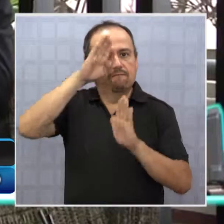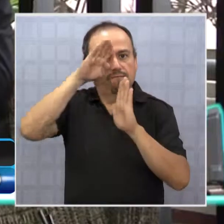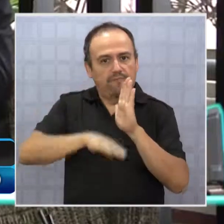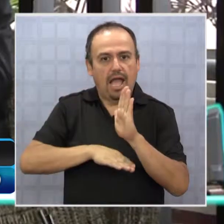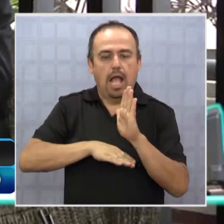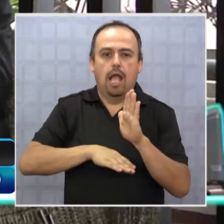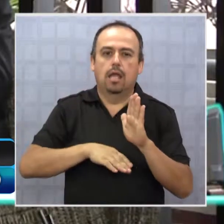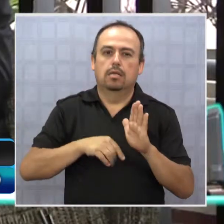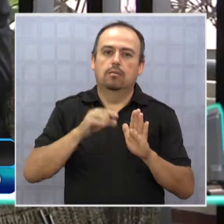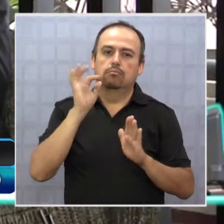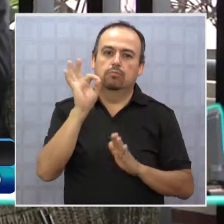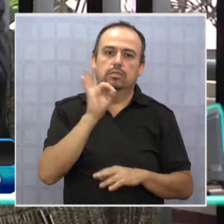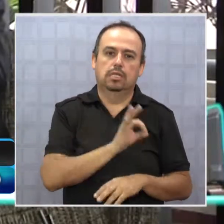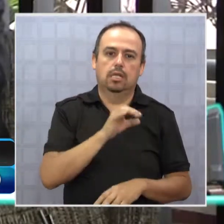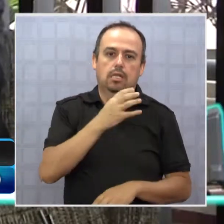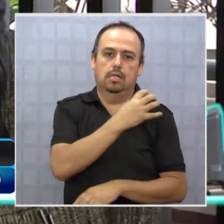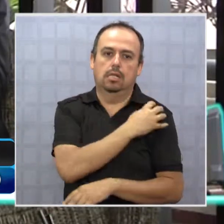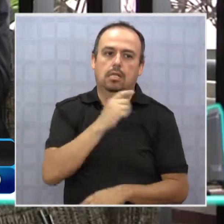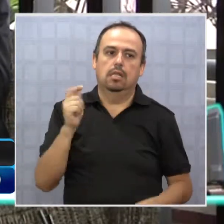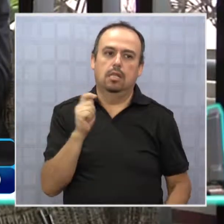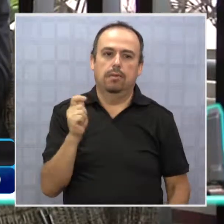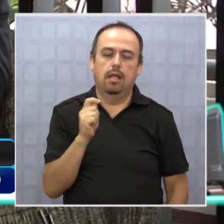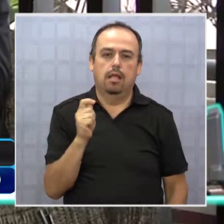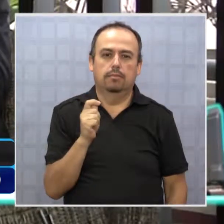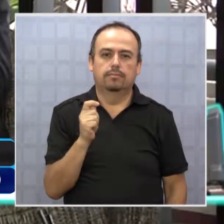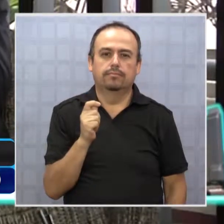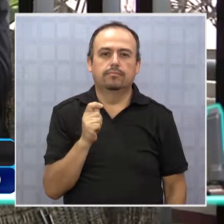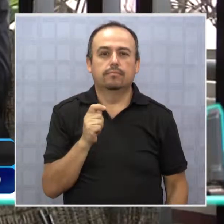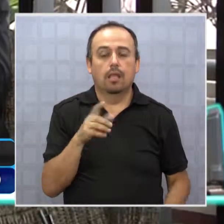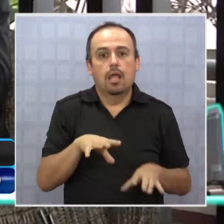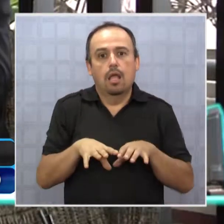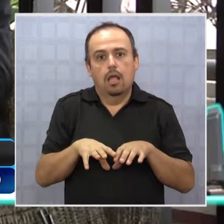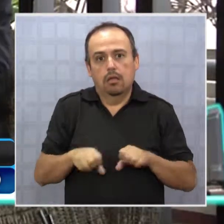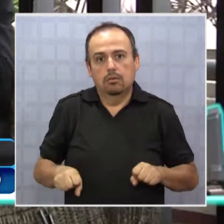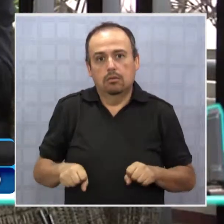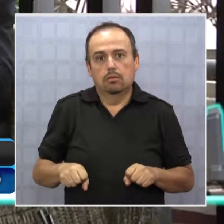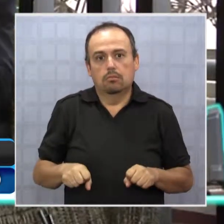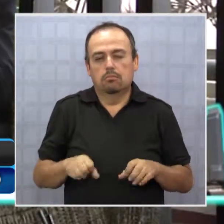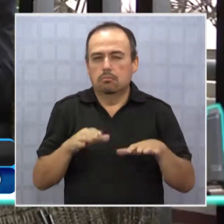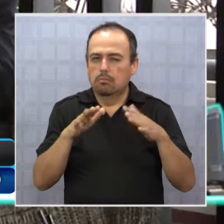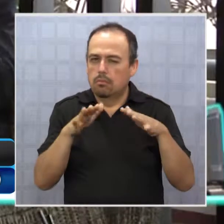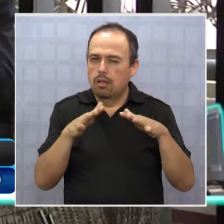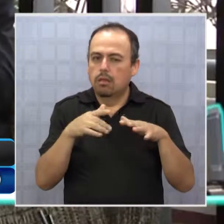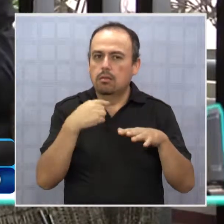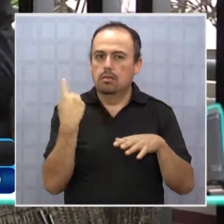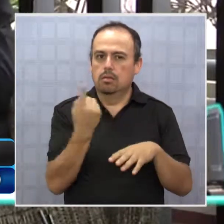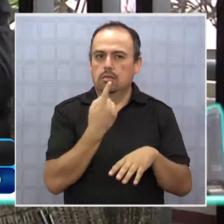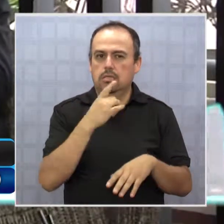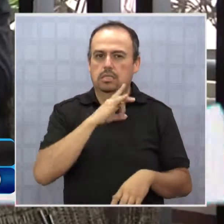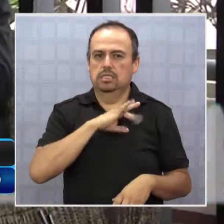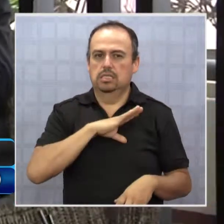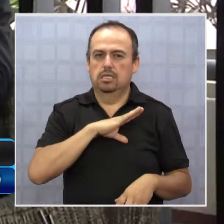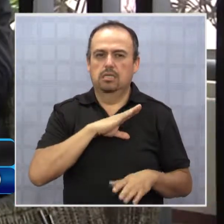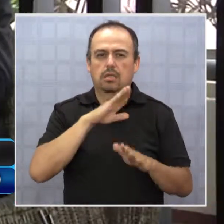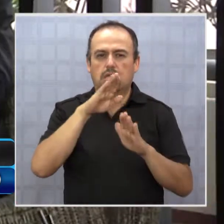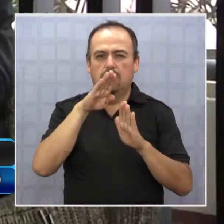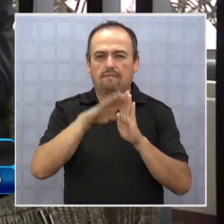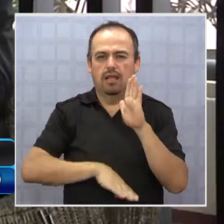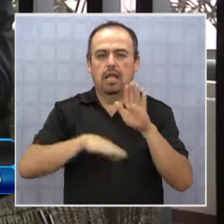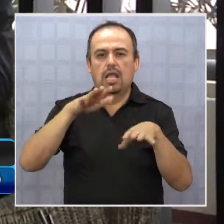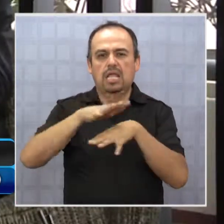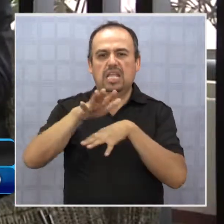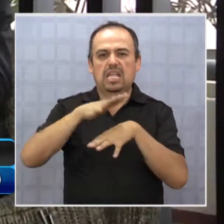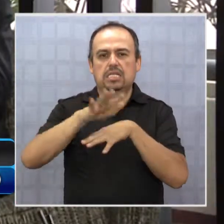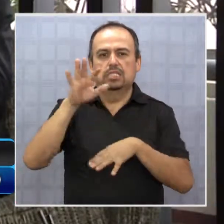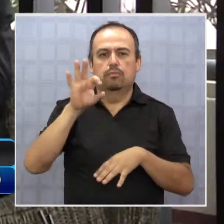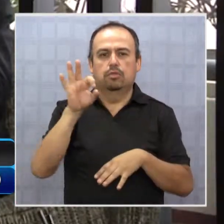la victimización de la región de Tarapacá. El compromiso promedio a nivel país es bajar un 15